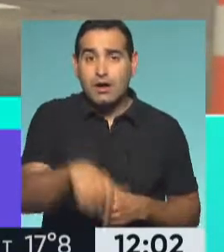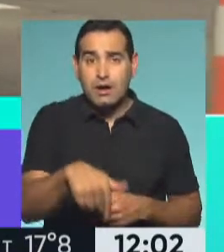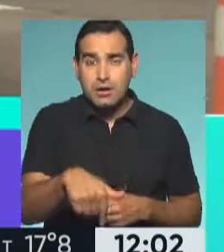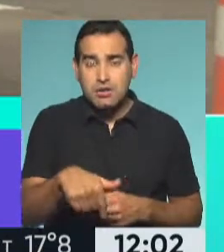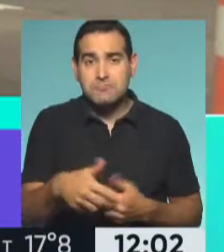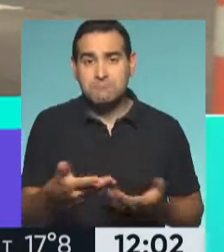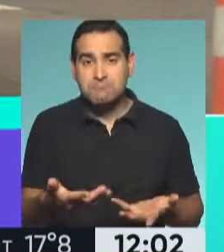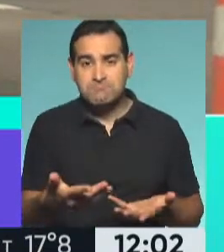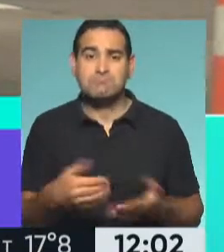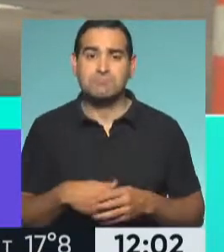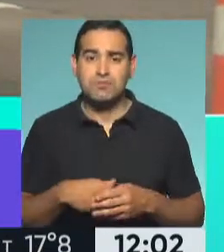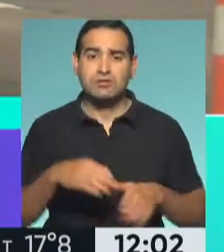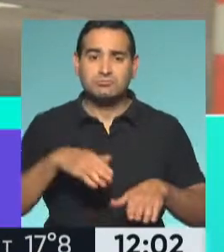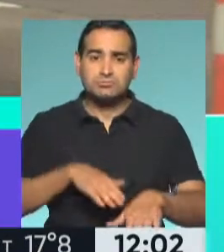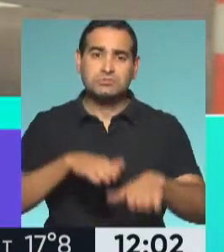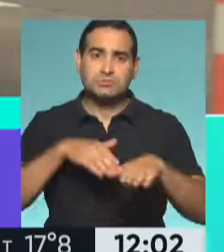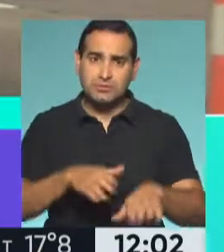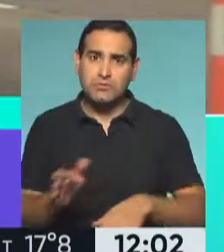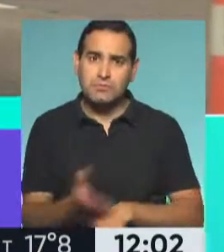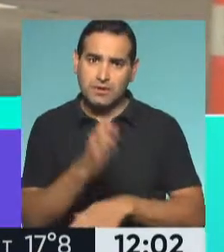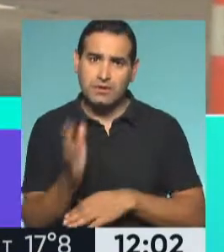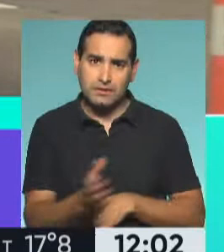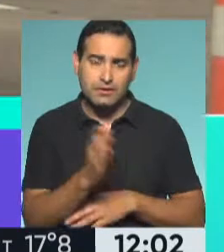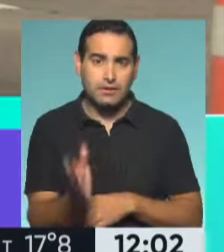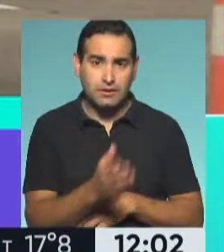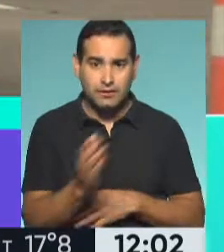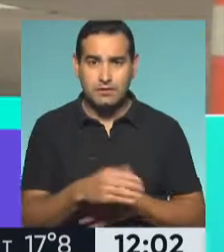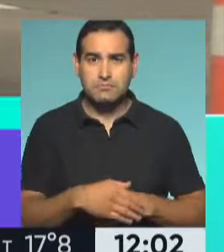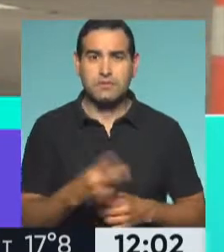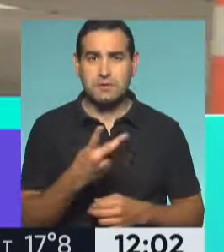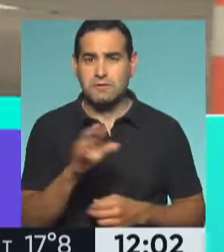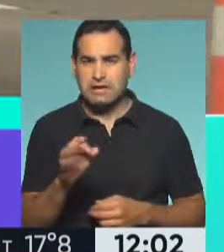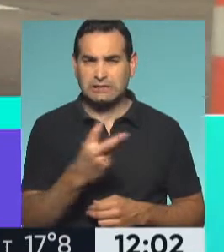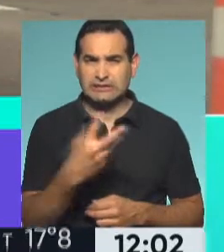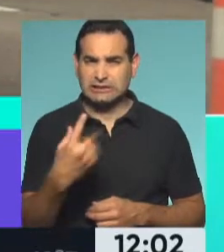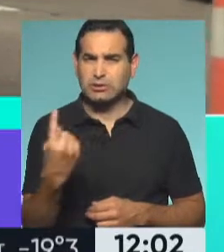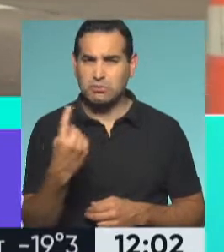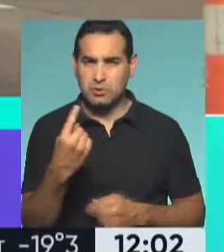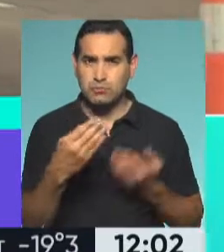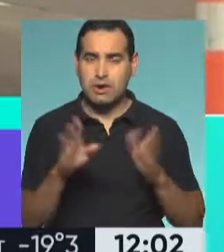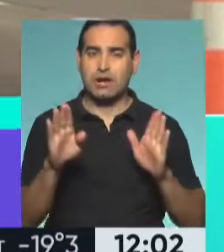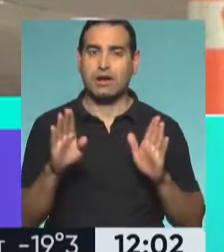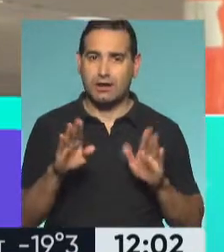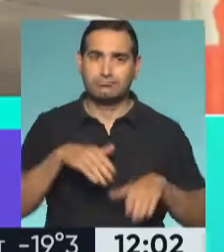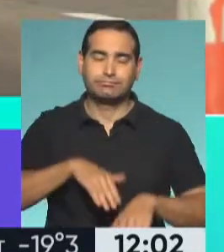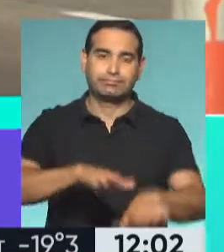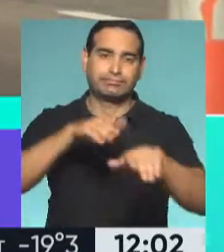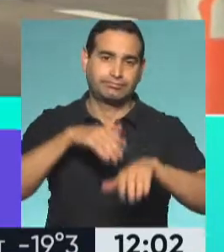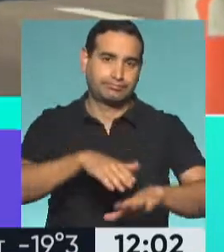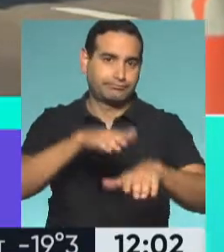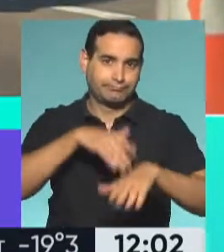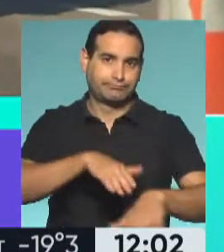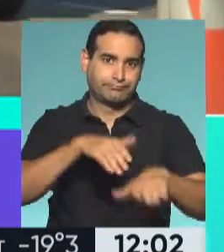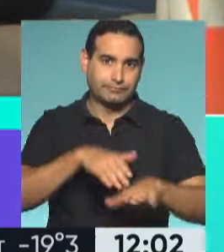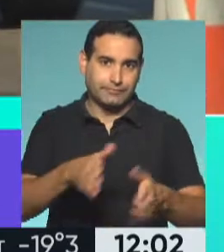podríamos decir, de embudo un poco más aligerado. Han liberado unos 20, 25 minutos para que el tránsito pueda fluir con